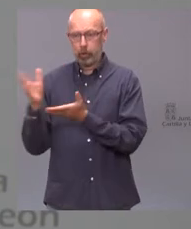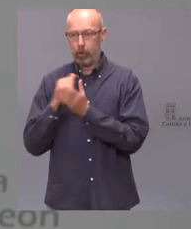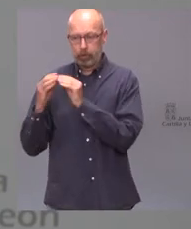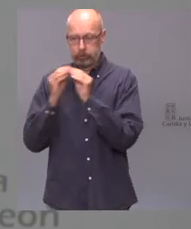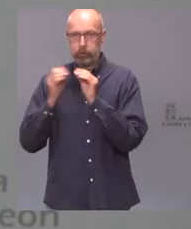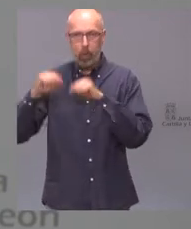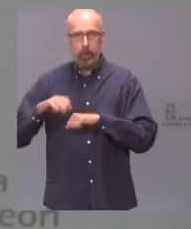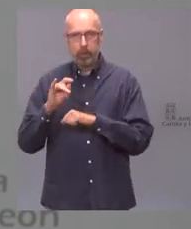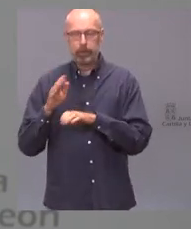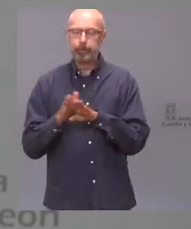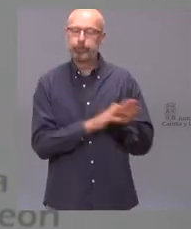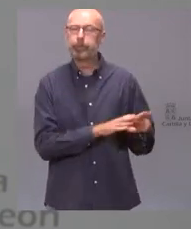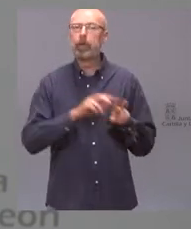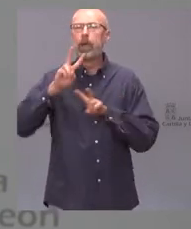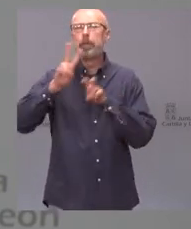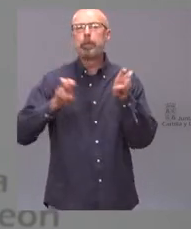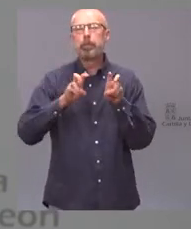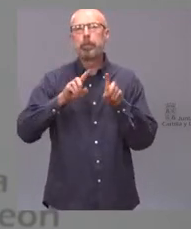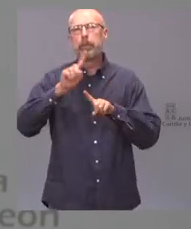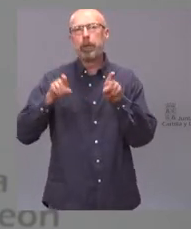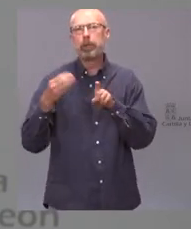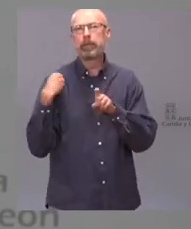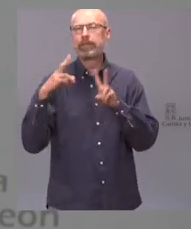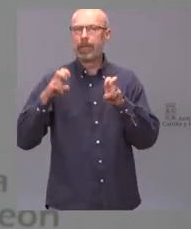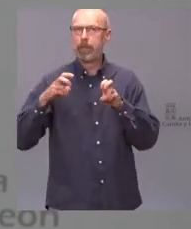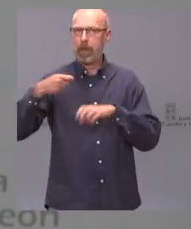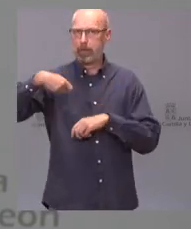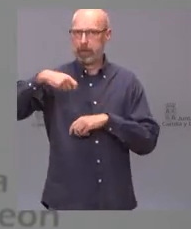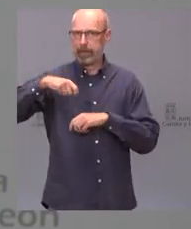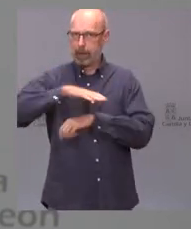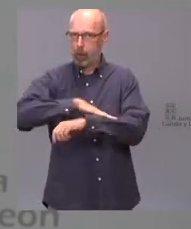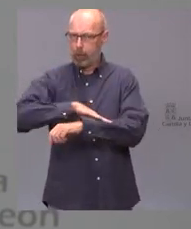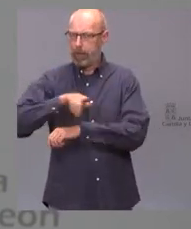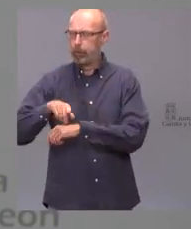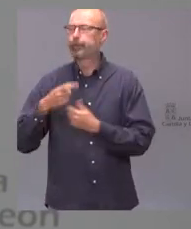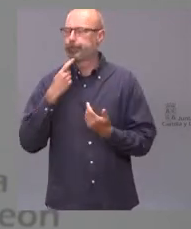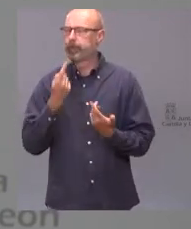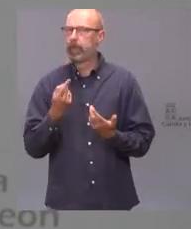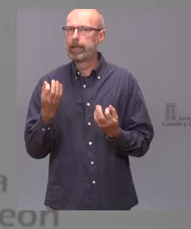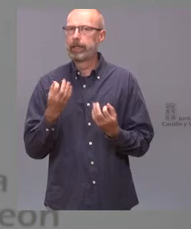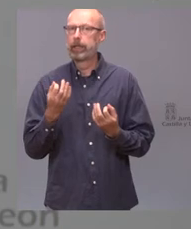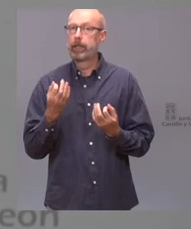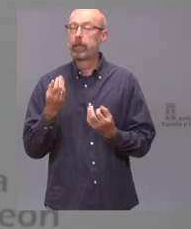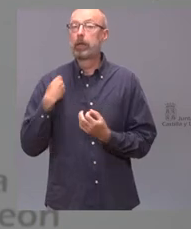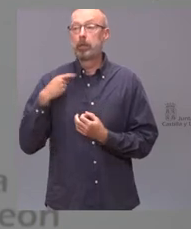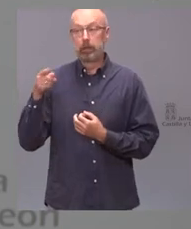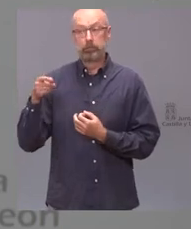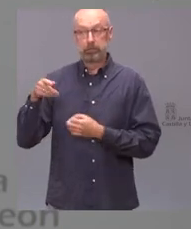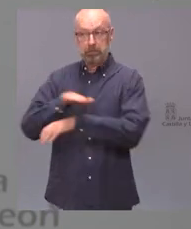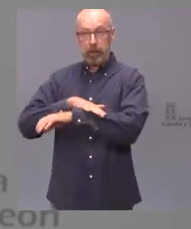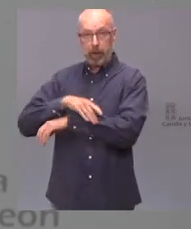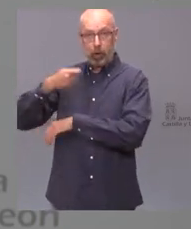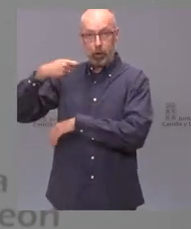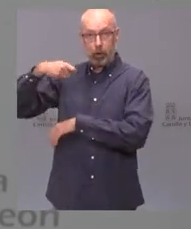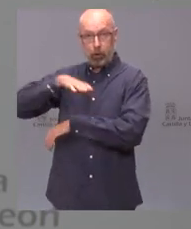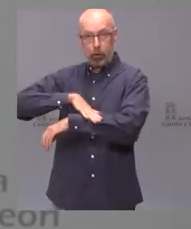a las preguntas relacionadas con el presidente del gobierno le puedo decir será el gobierno el presidente del gobierno quien